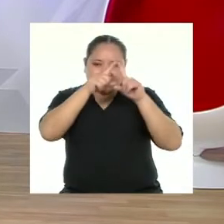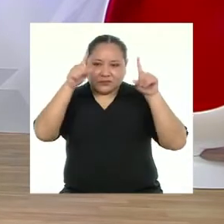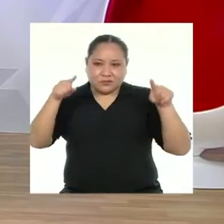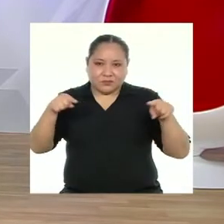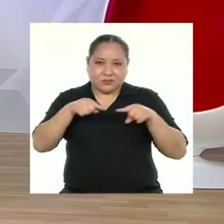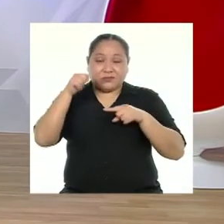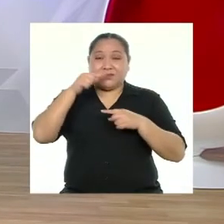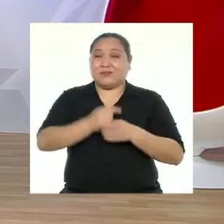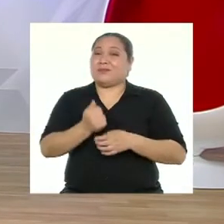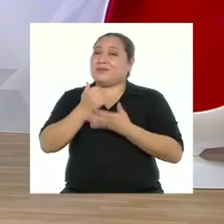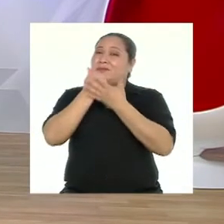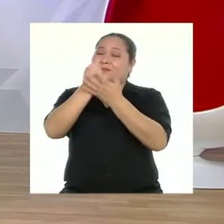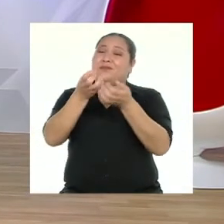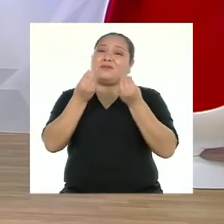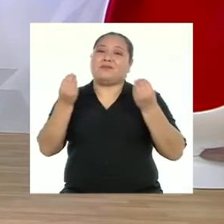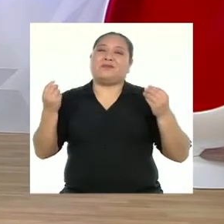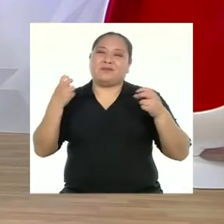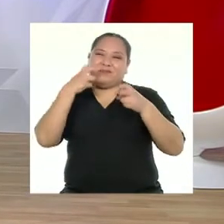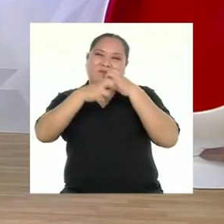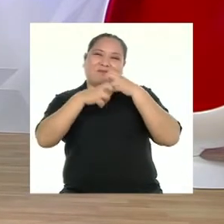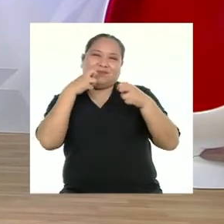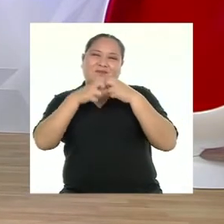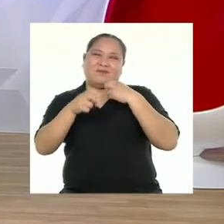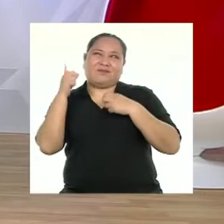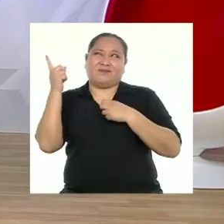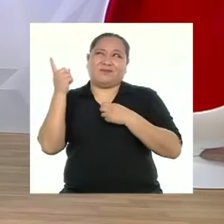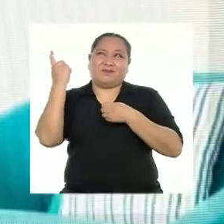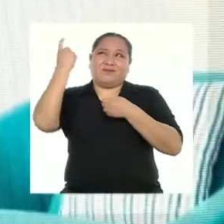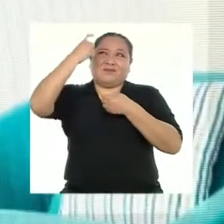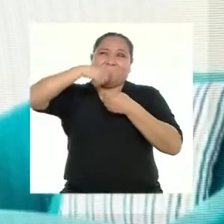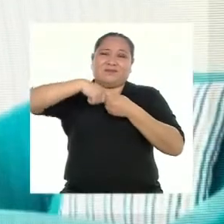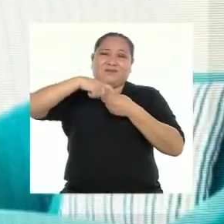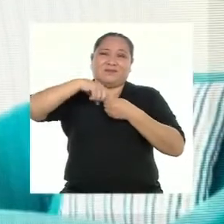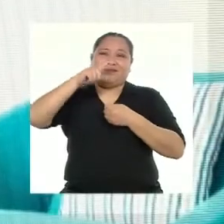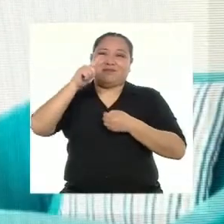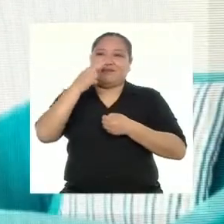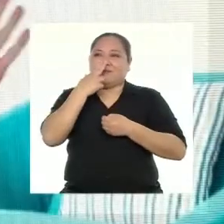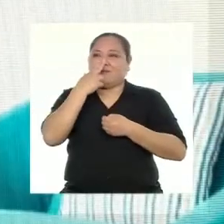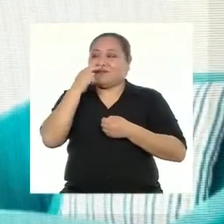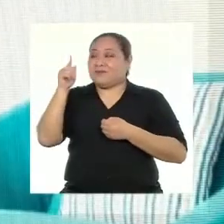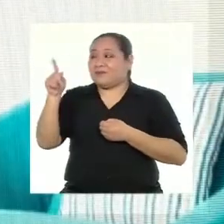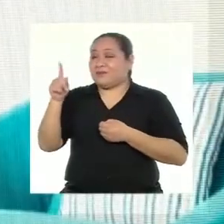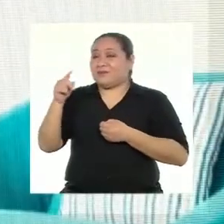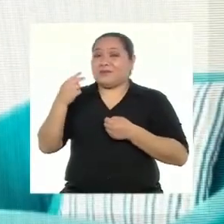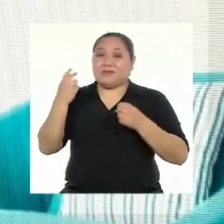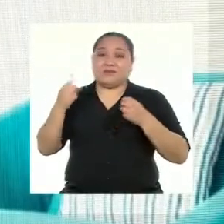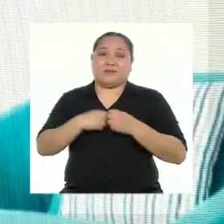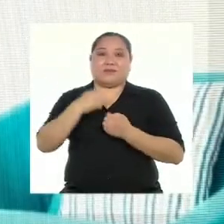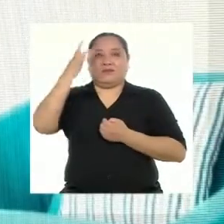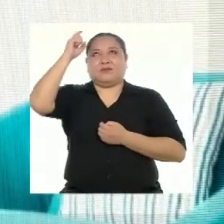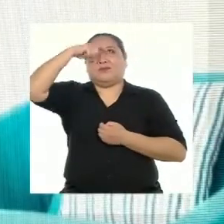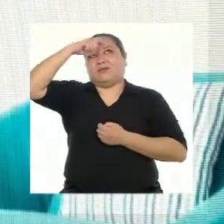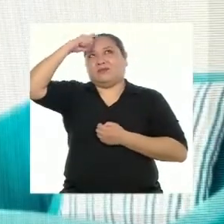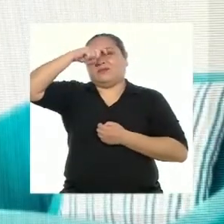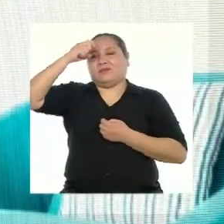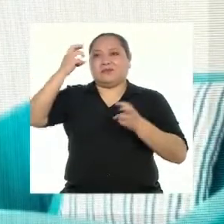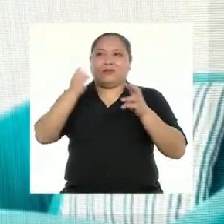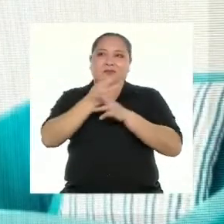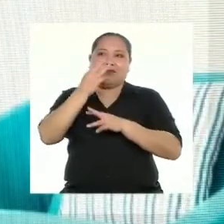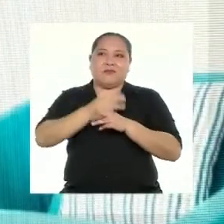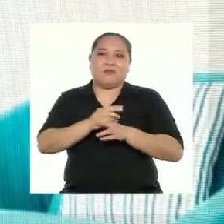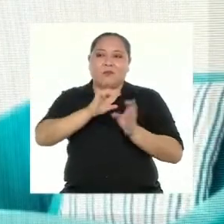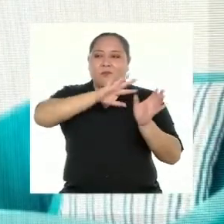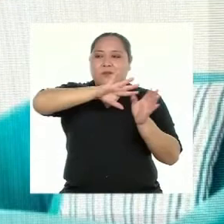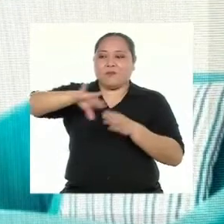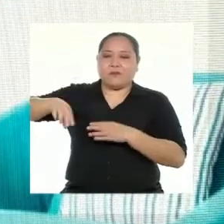útil para enfrentar la crisis existencial en la que ha metido Tocino. Tocino dice que soy un genio matemático y que debería dejarlo todo para estudiar